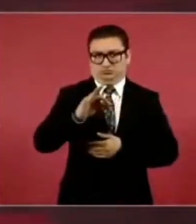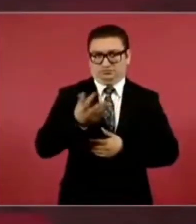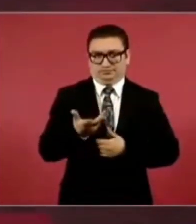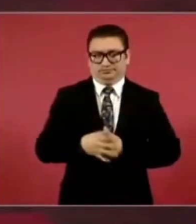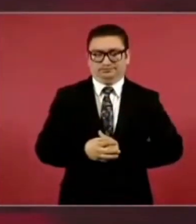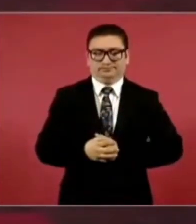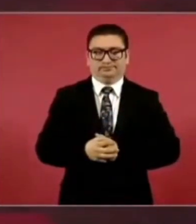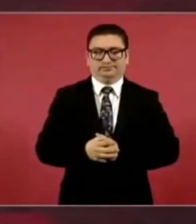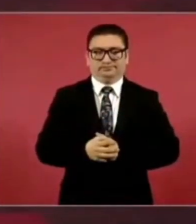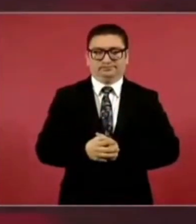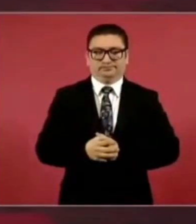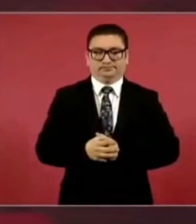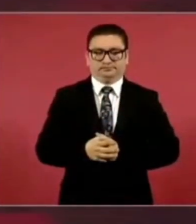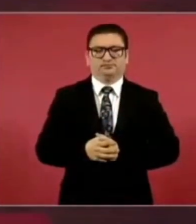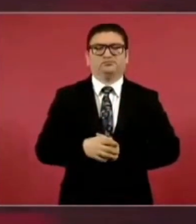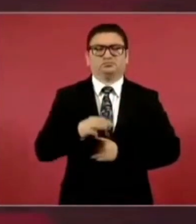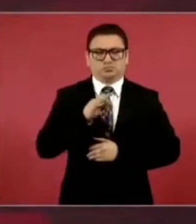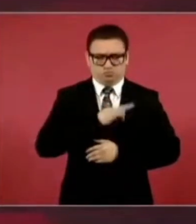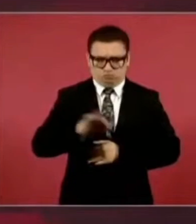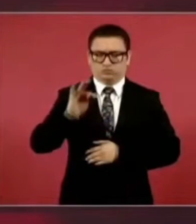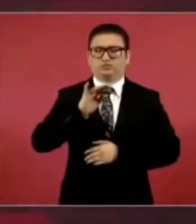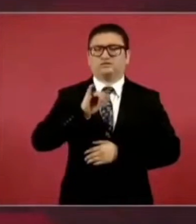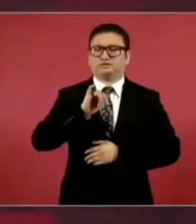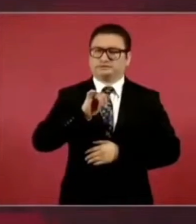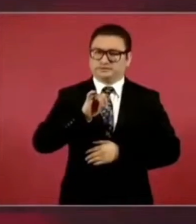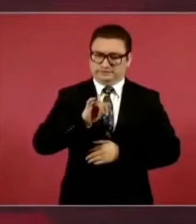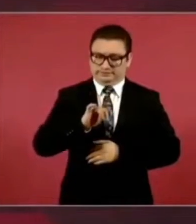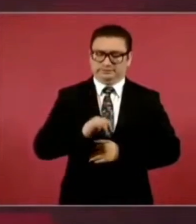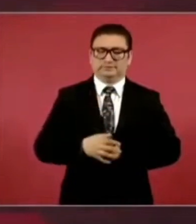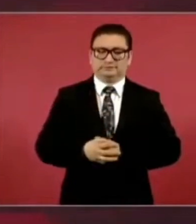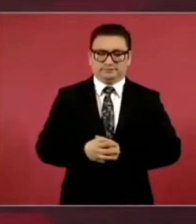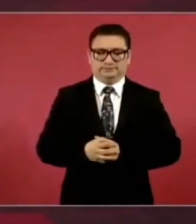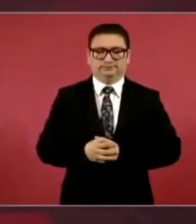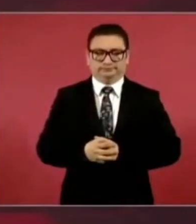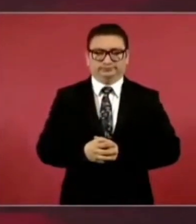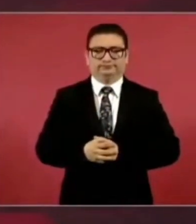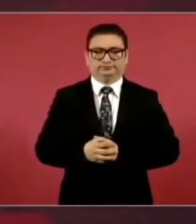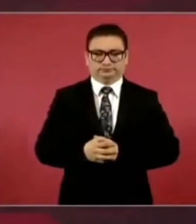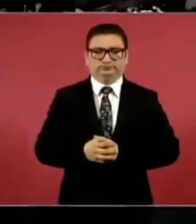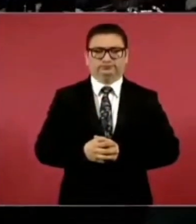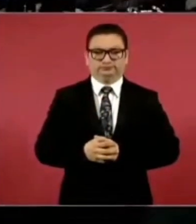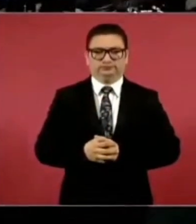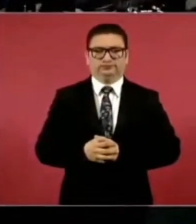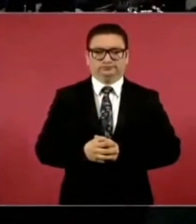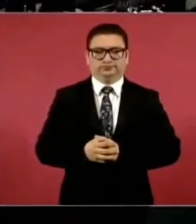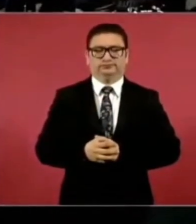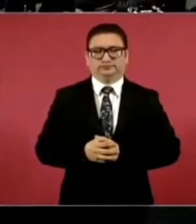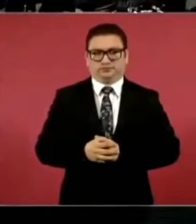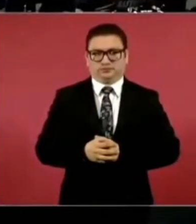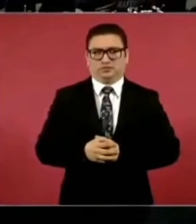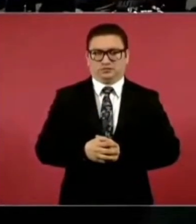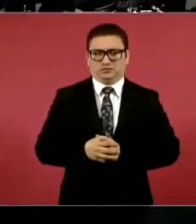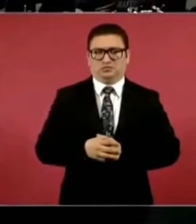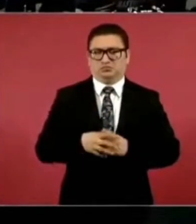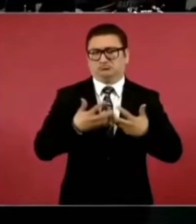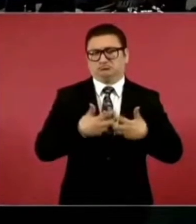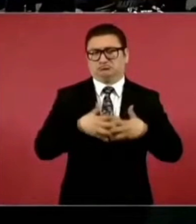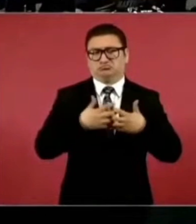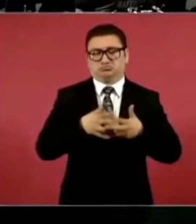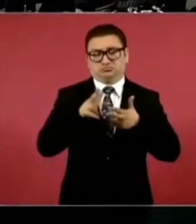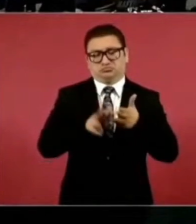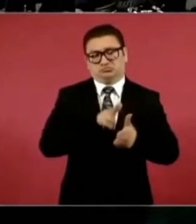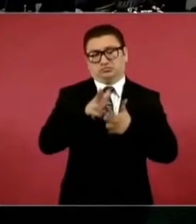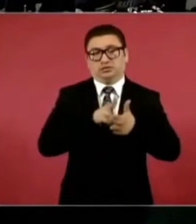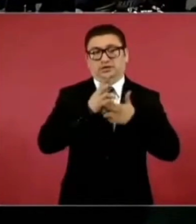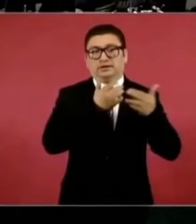si se puede o sea y siguen funcionando los trenes de